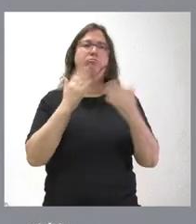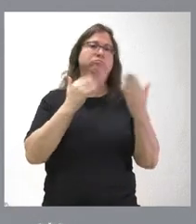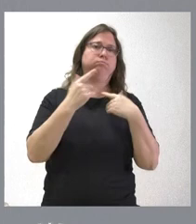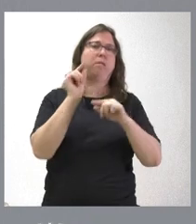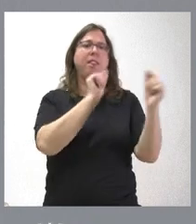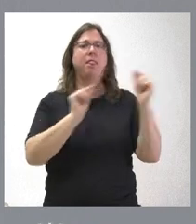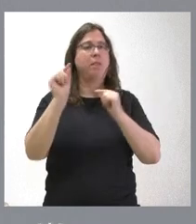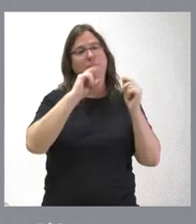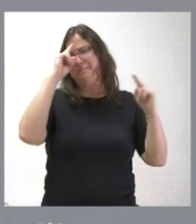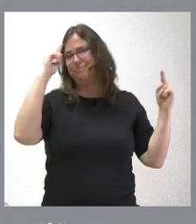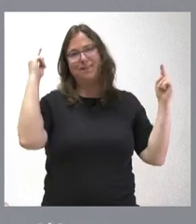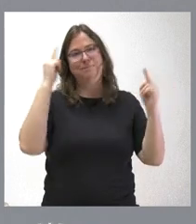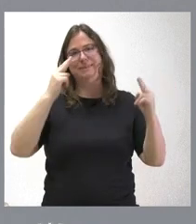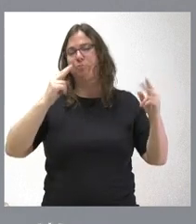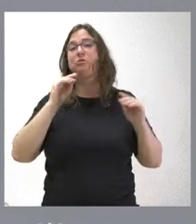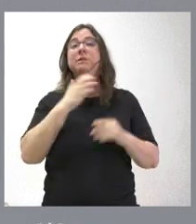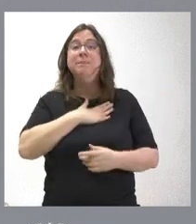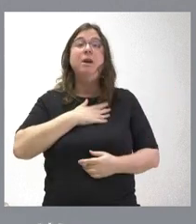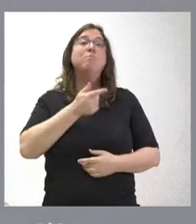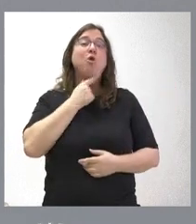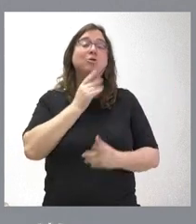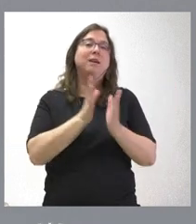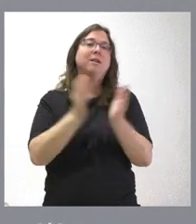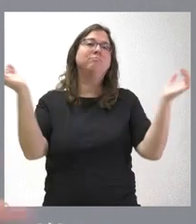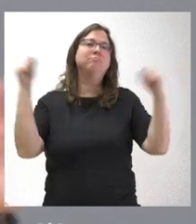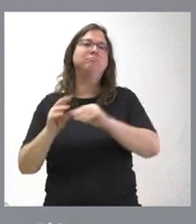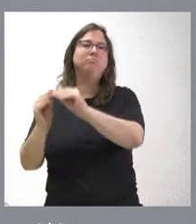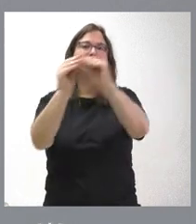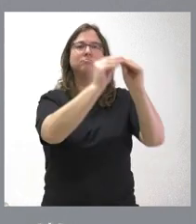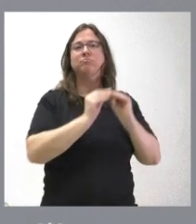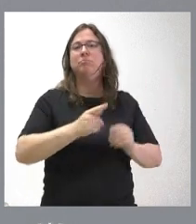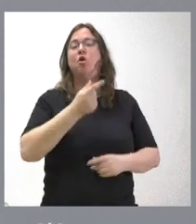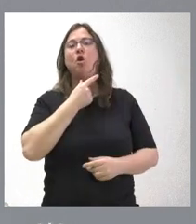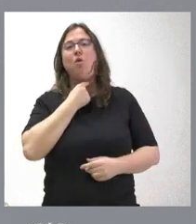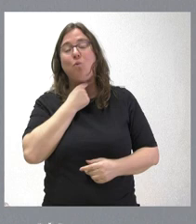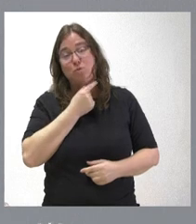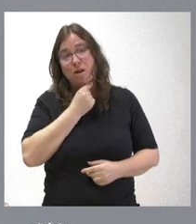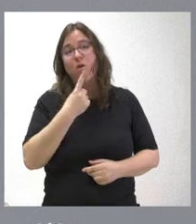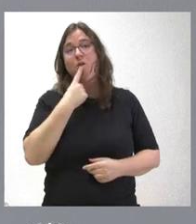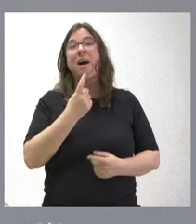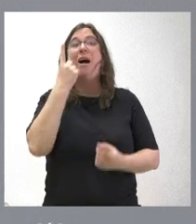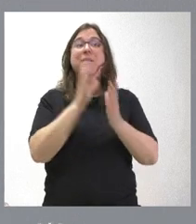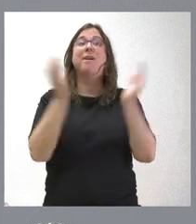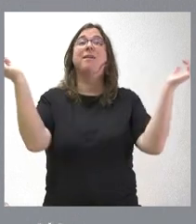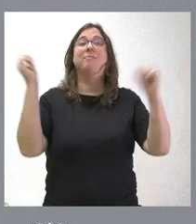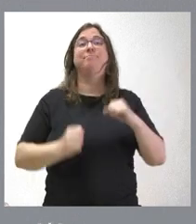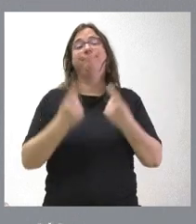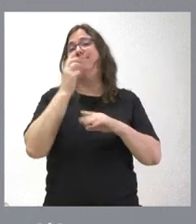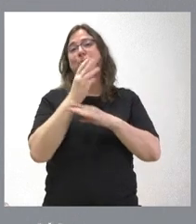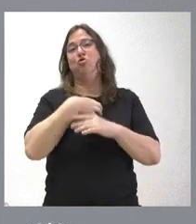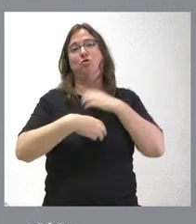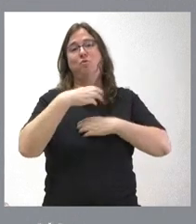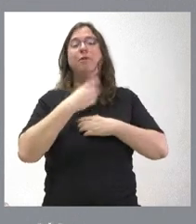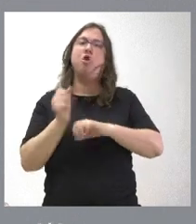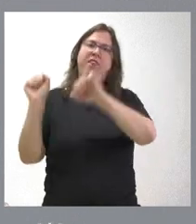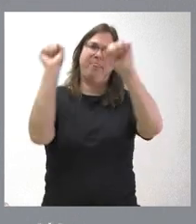respetamos el debate parlamentario. Nosotros nos gustaría que hubiera un amplio consenso. No siempre, a veces, los consencios parlamentarios son posibles. Yo he defendido el